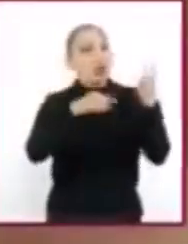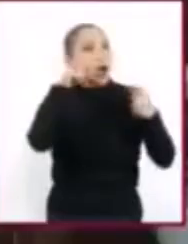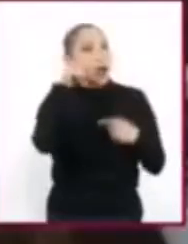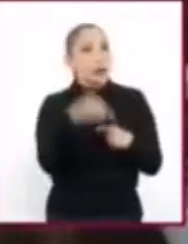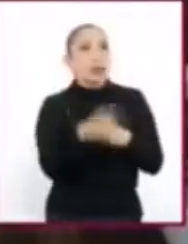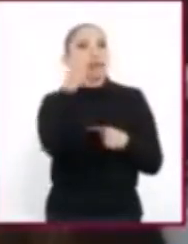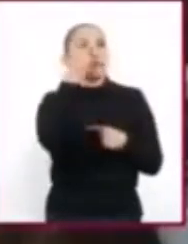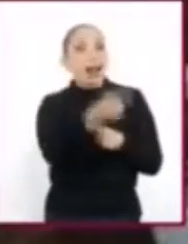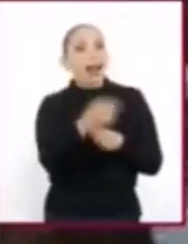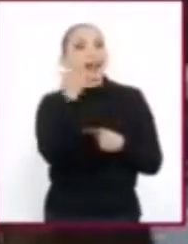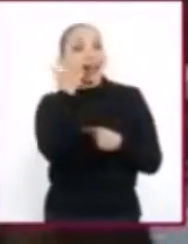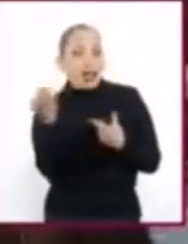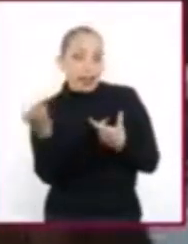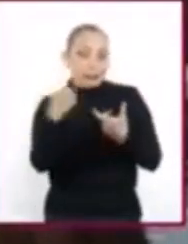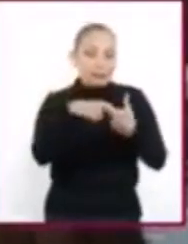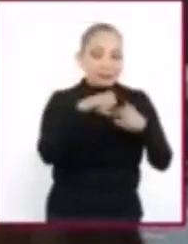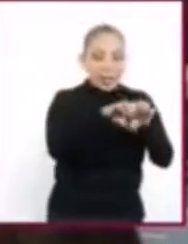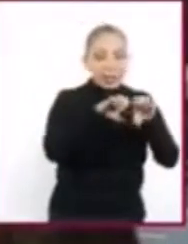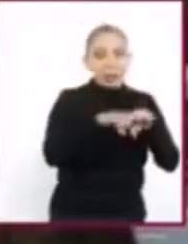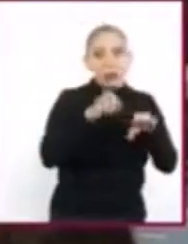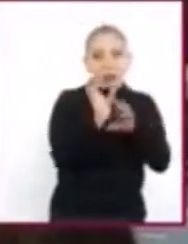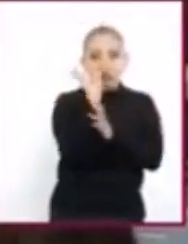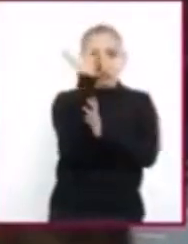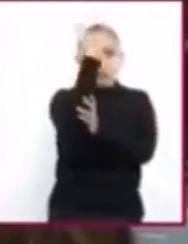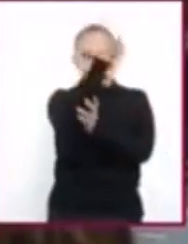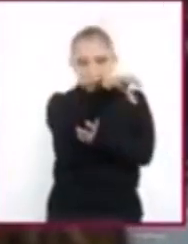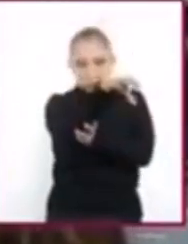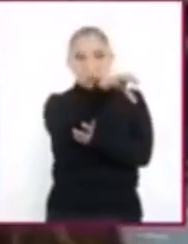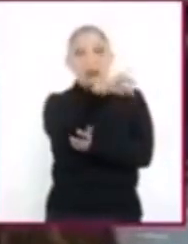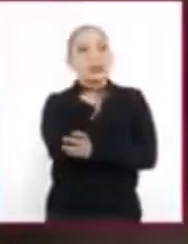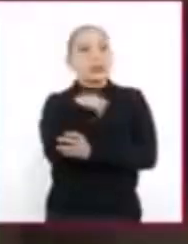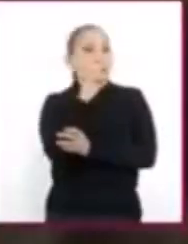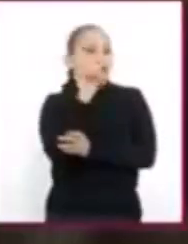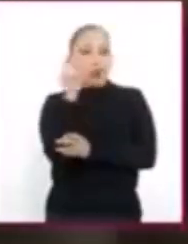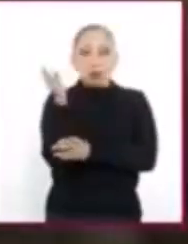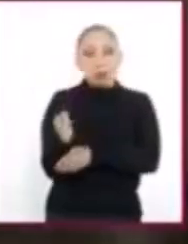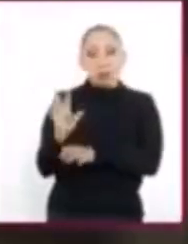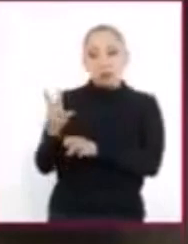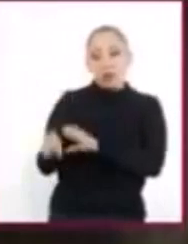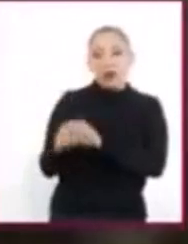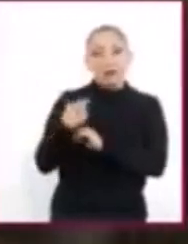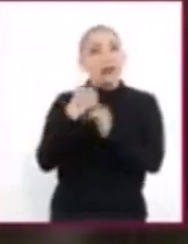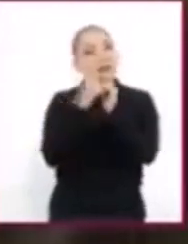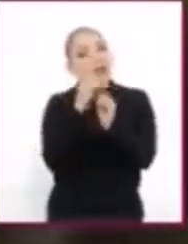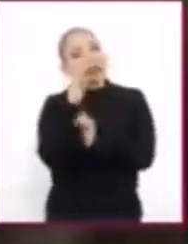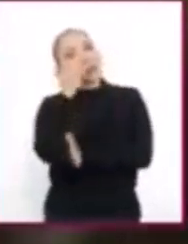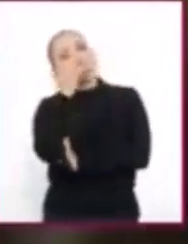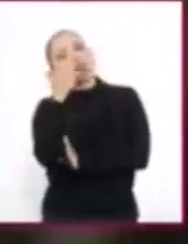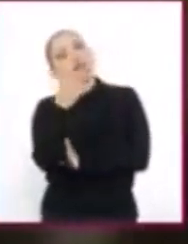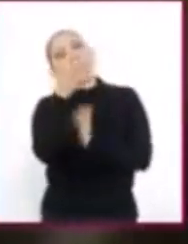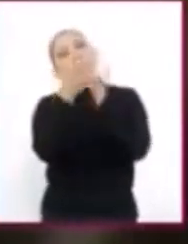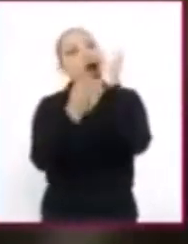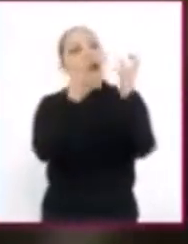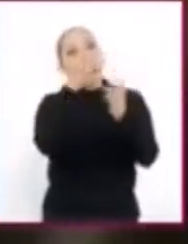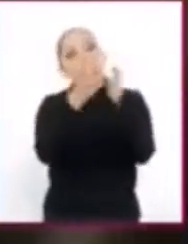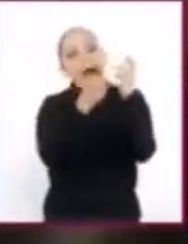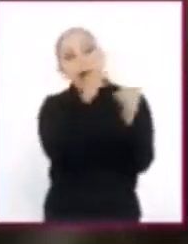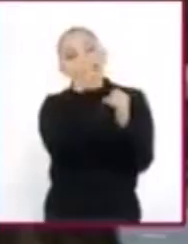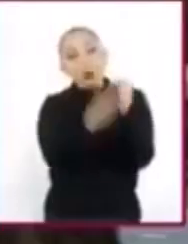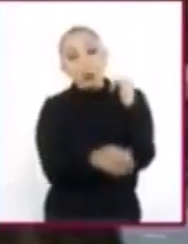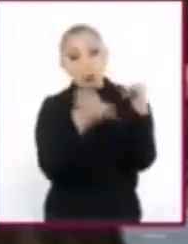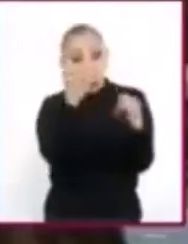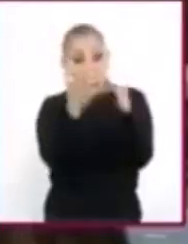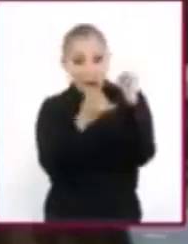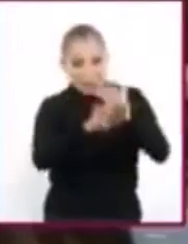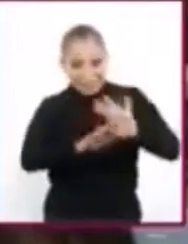para querer integrarse al equipo de básquetbol y, pues aunque no lo aceptaron, se quedó al partido echar porras. Y al finalizar el